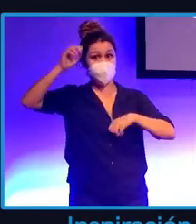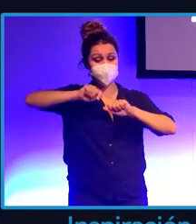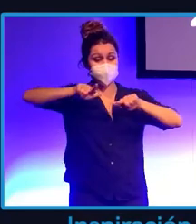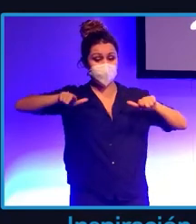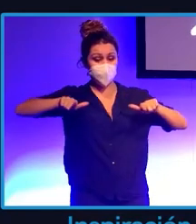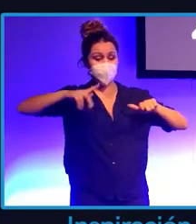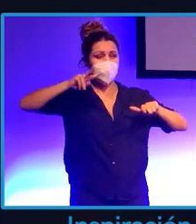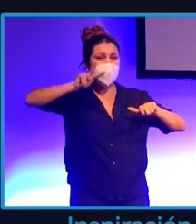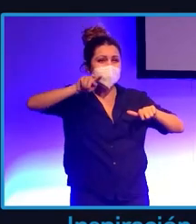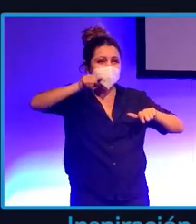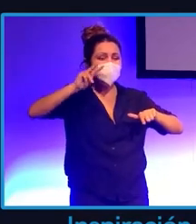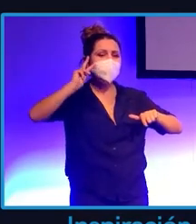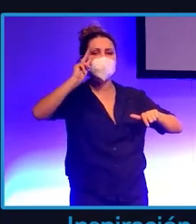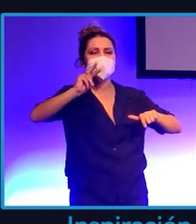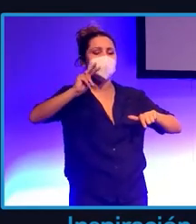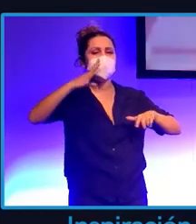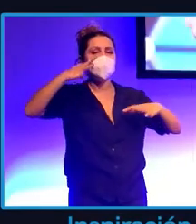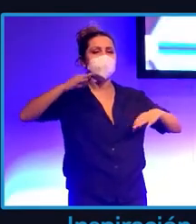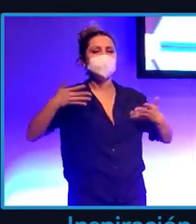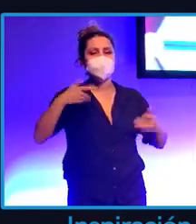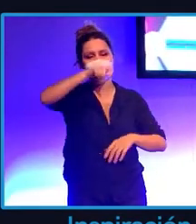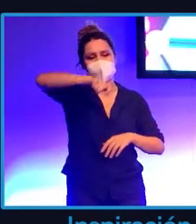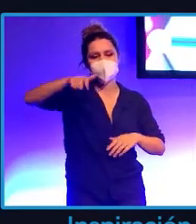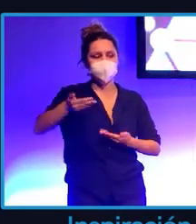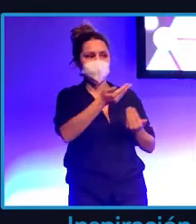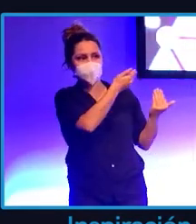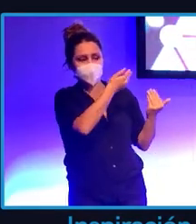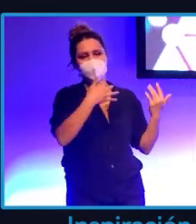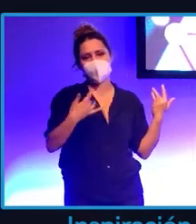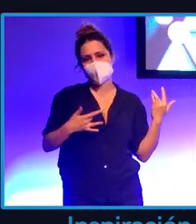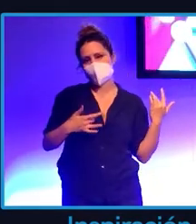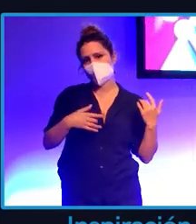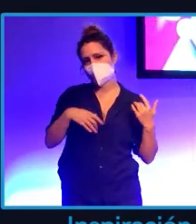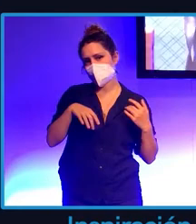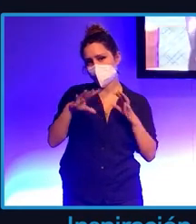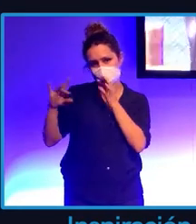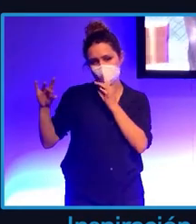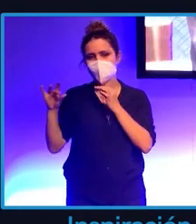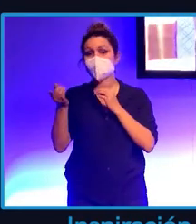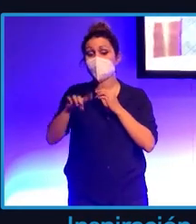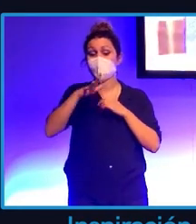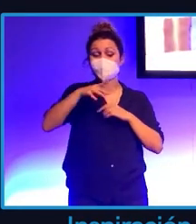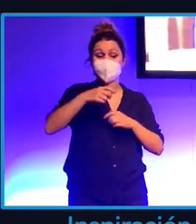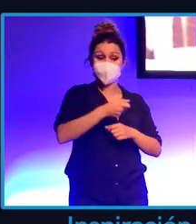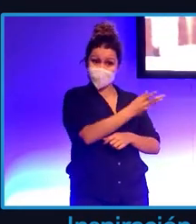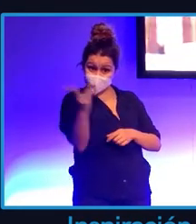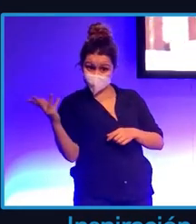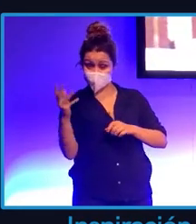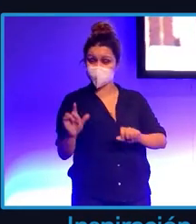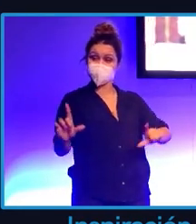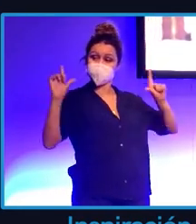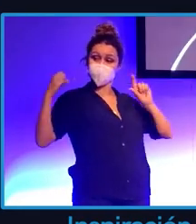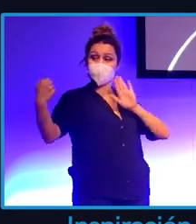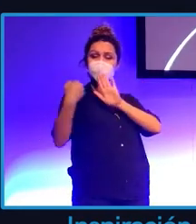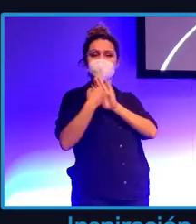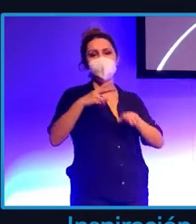que hay real son las personas y los instrumentos, claro. Porque todo está envuelto en un croma verde. O sea, a mí cuando